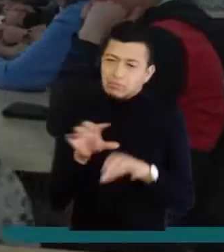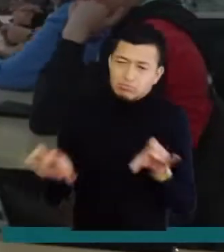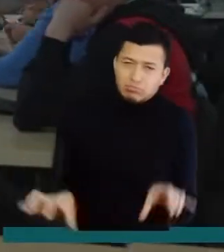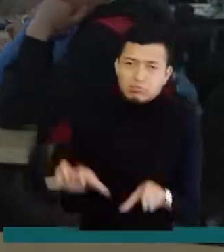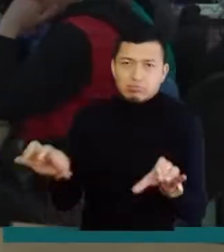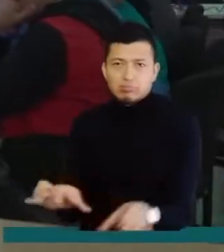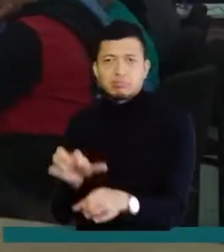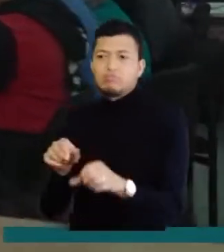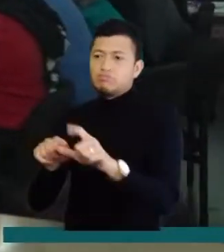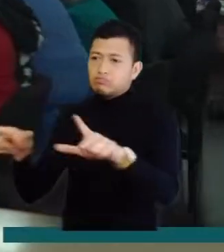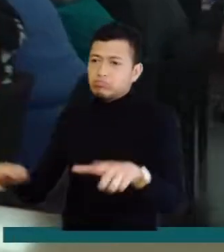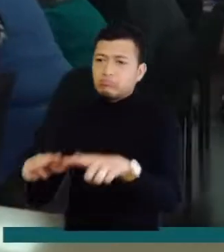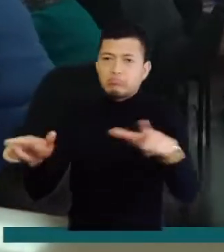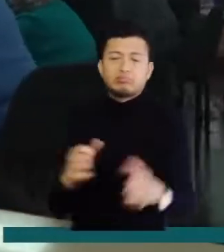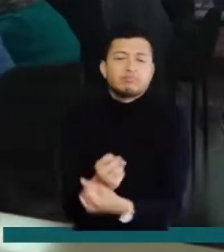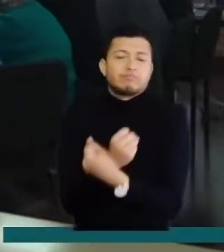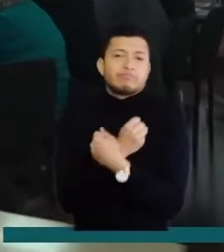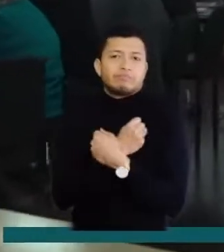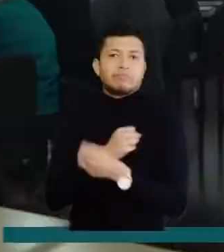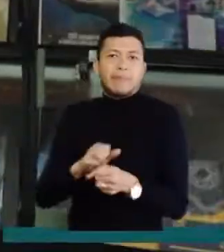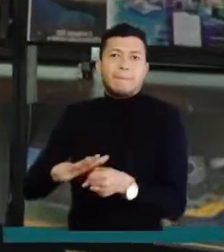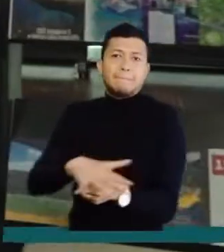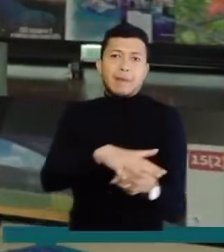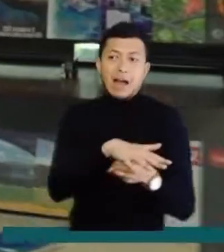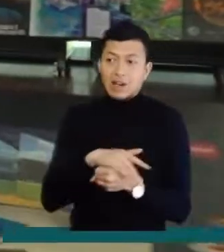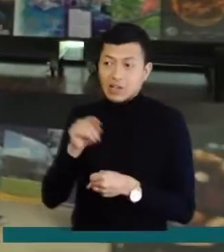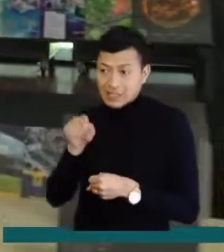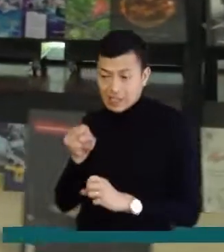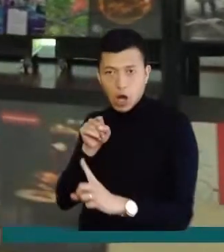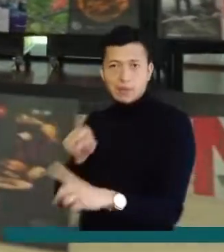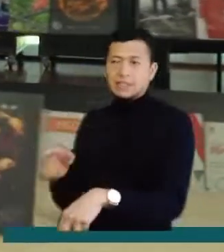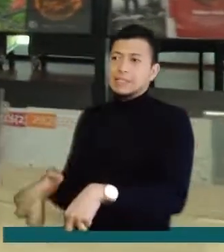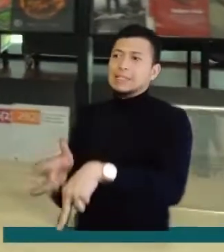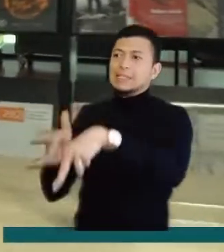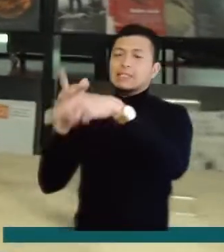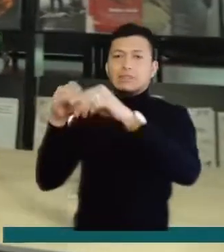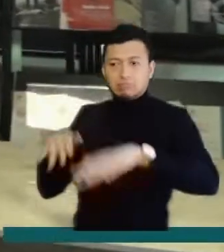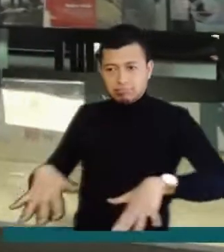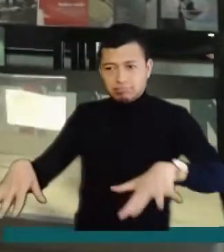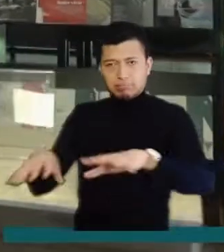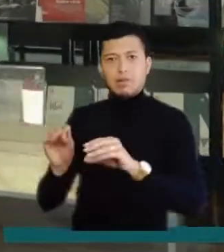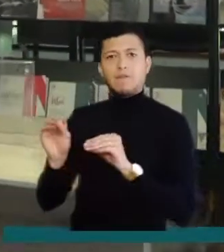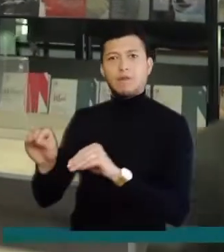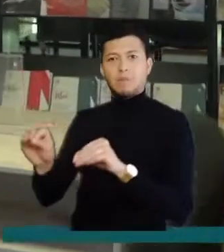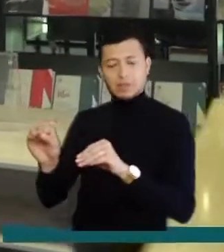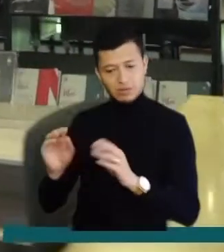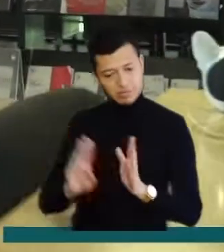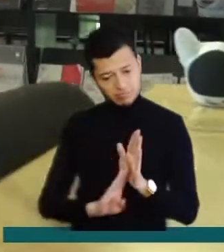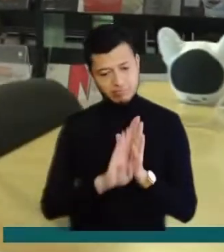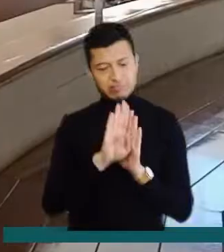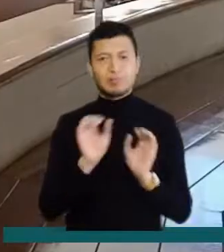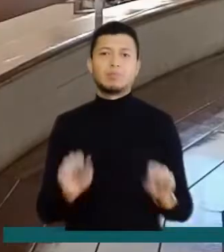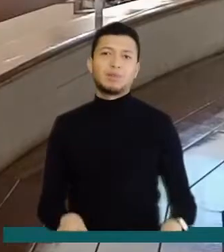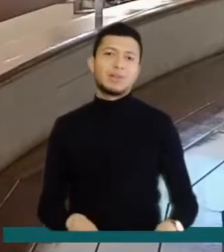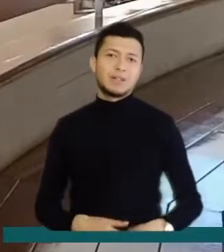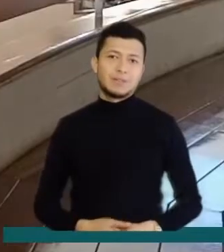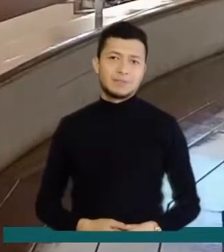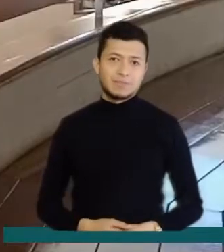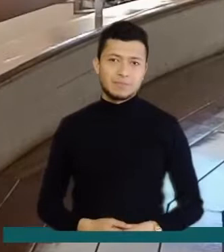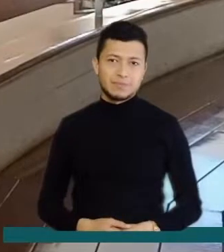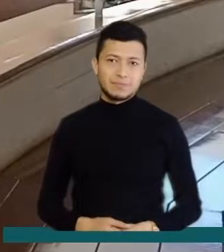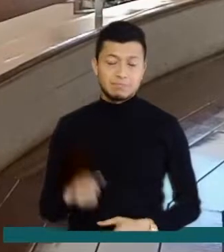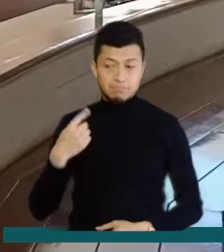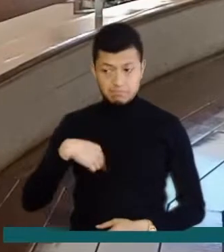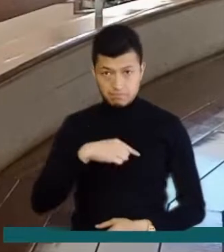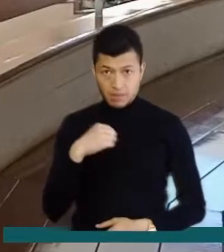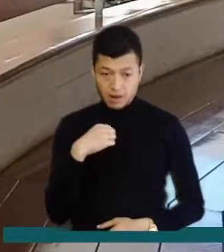actividad Los Lugares que Amamos de Nuestro Barrio, un encuentro para exaltar aquellos lugares que nos formaron y nos vieron crecer. Entonces tenemos